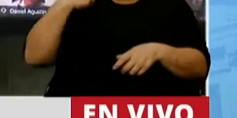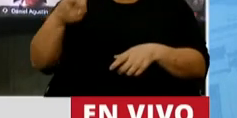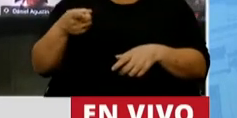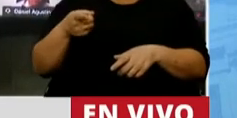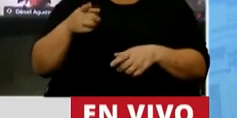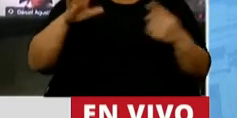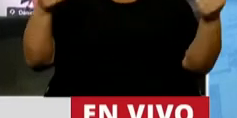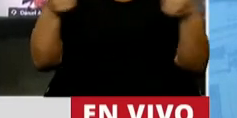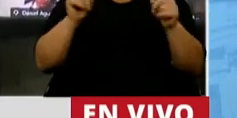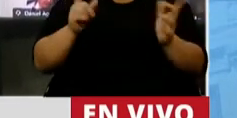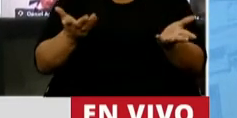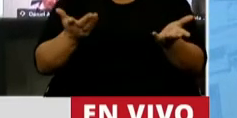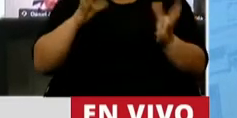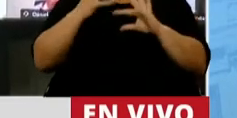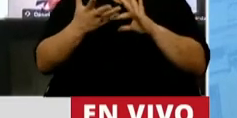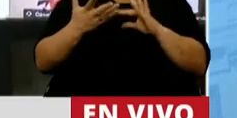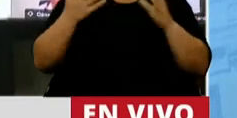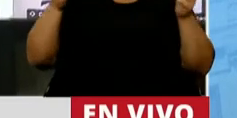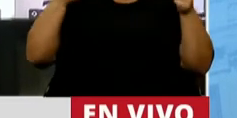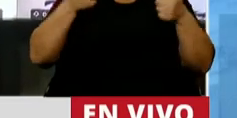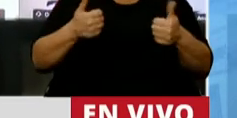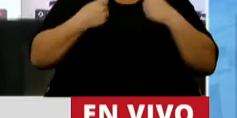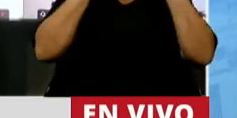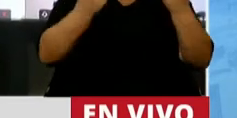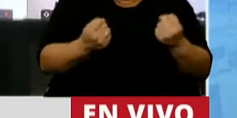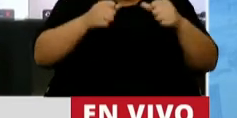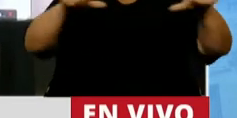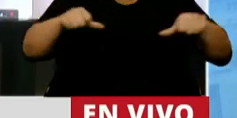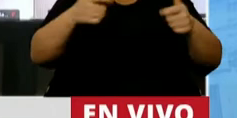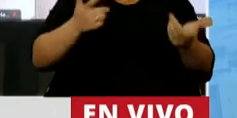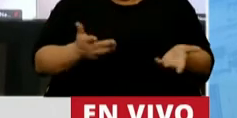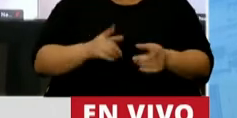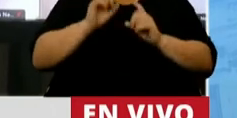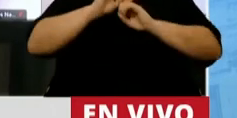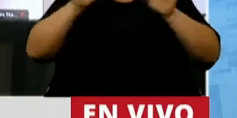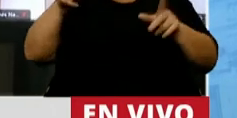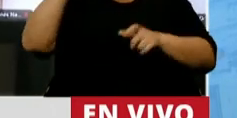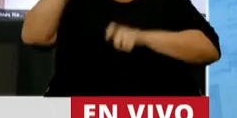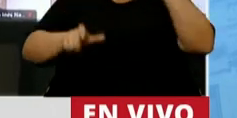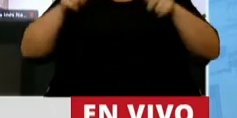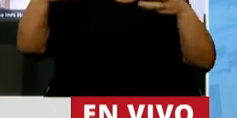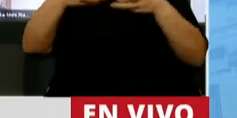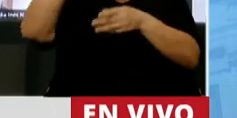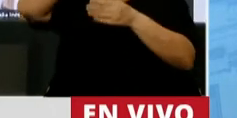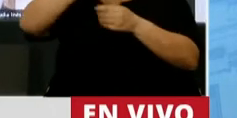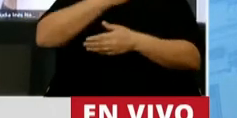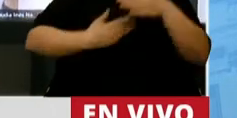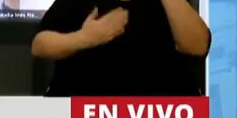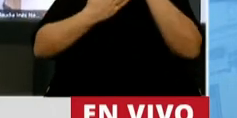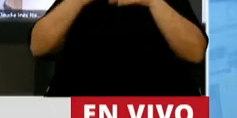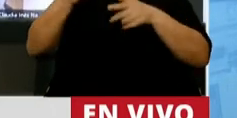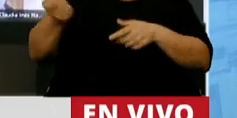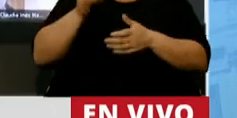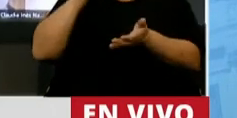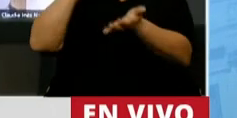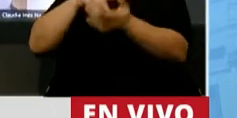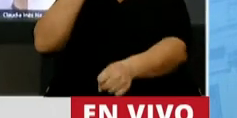van en contra de toda lógica de eficiencia, mérito y esfuerzo. Y ni que hablar de los dirigentes gremiales, verdaderos opes